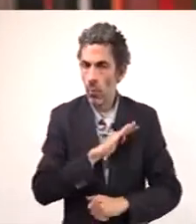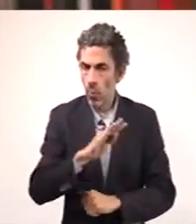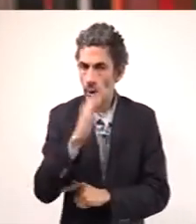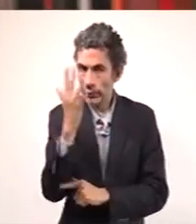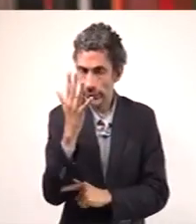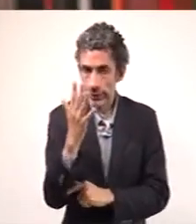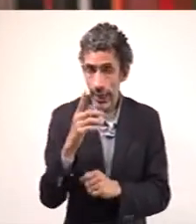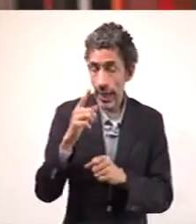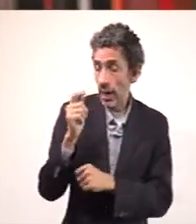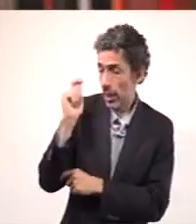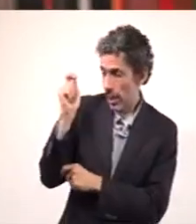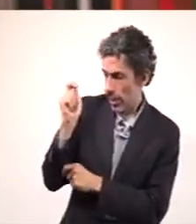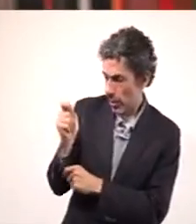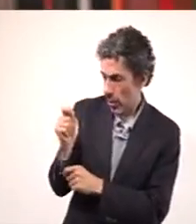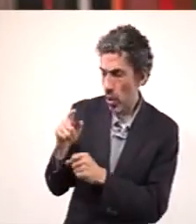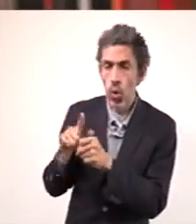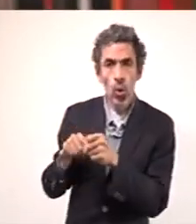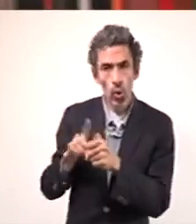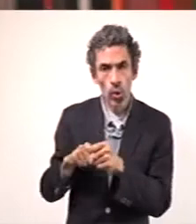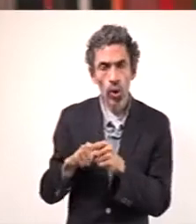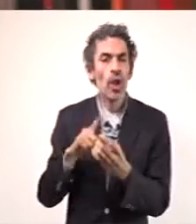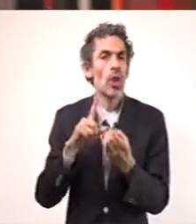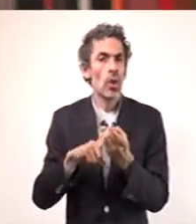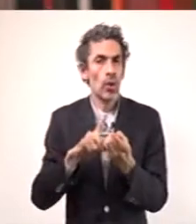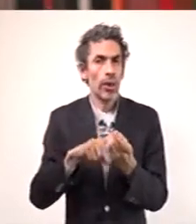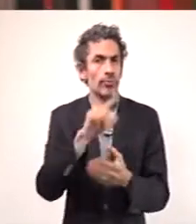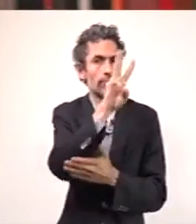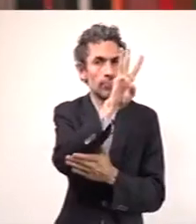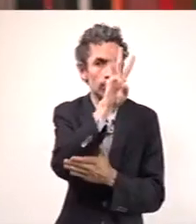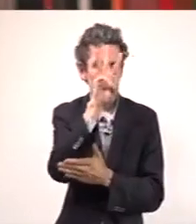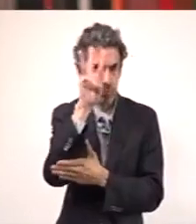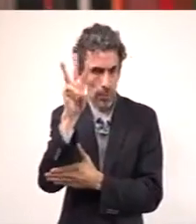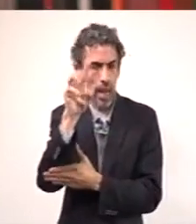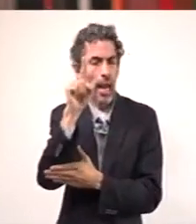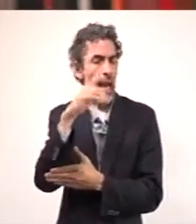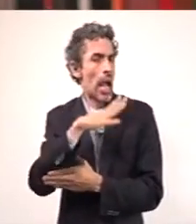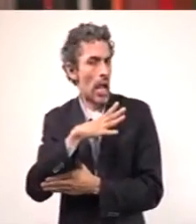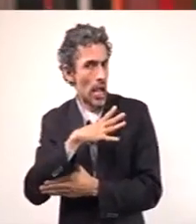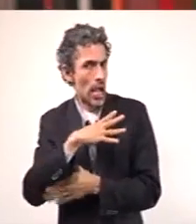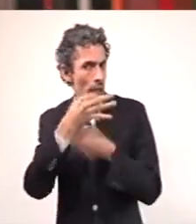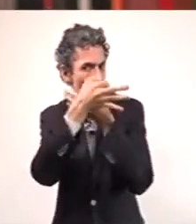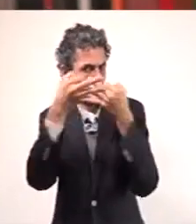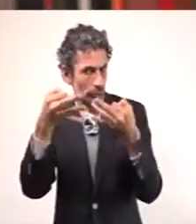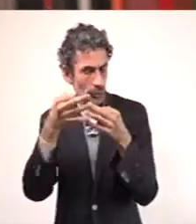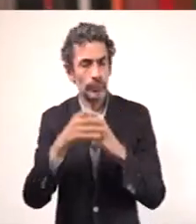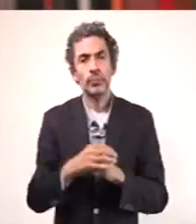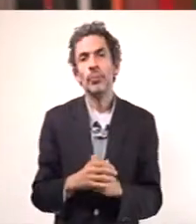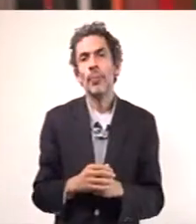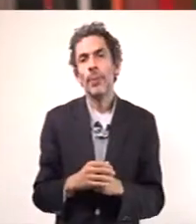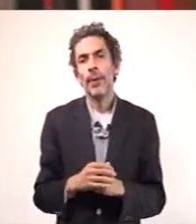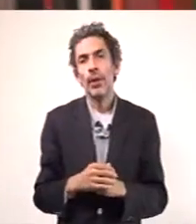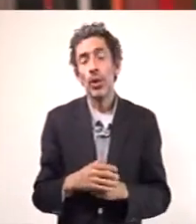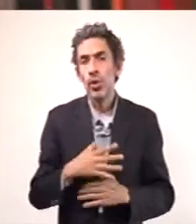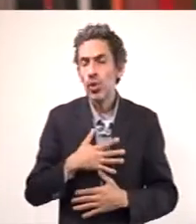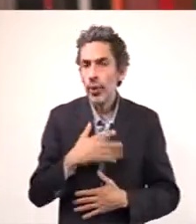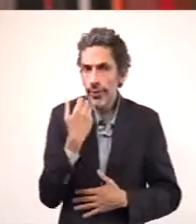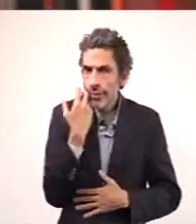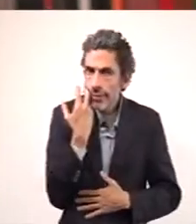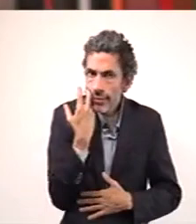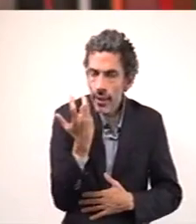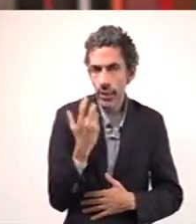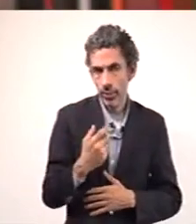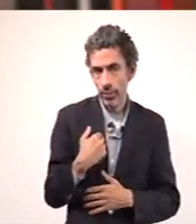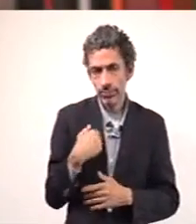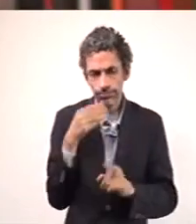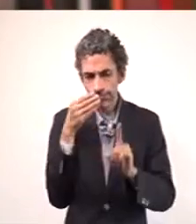cada color lo pueden encontrar en el portal de internet del gobierno de la ciudad. Me interesa que hoy nos